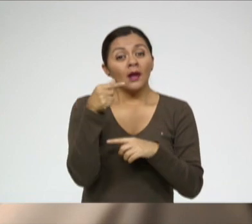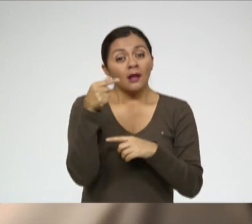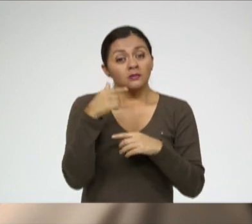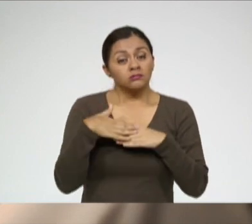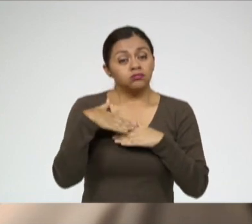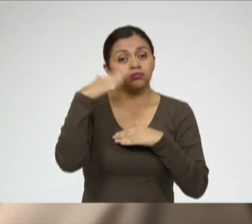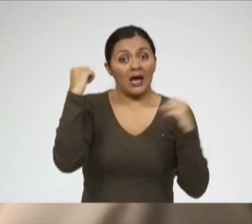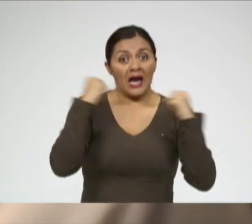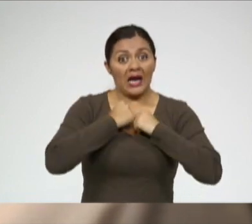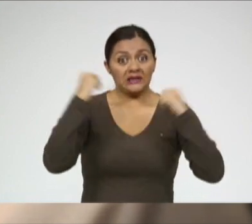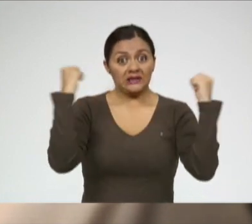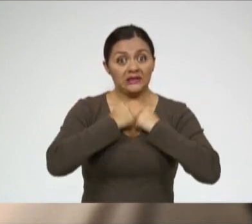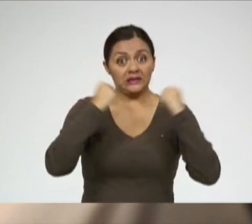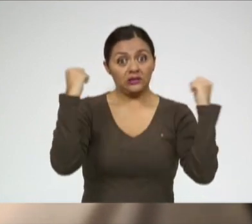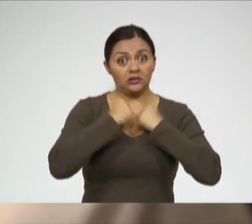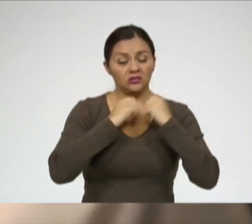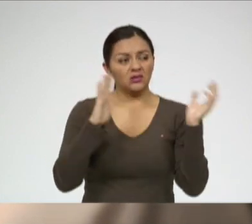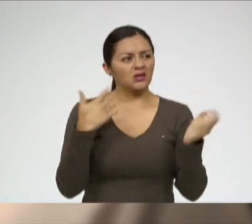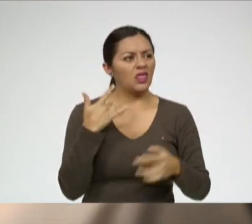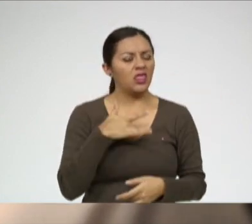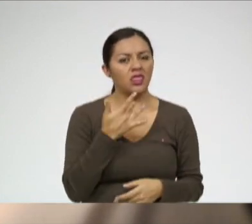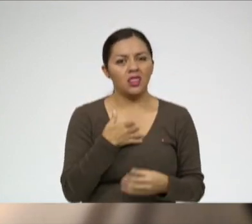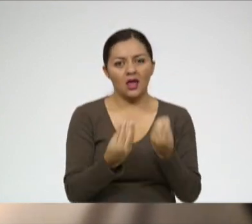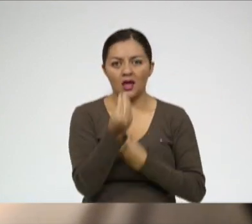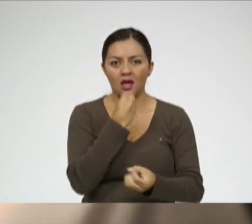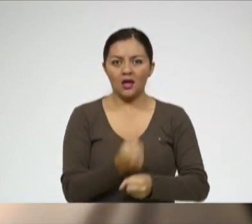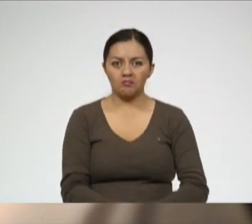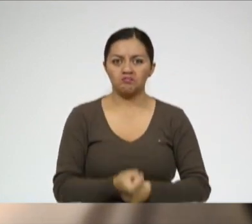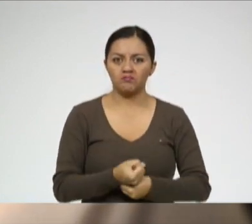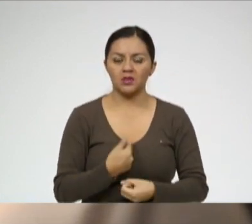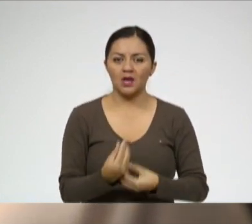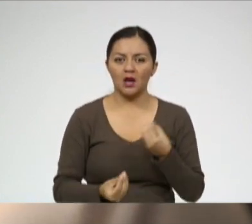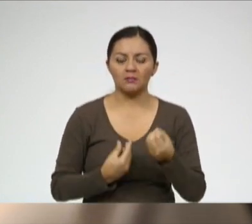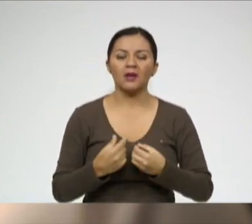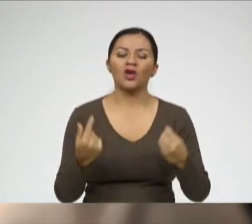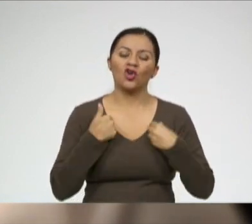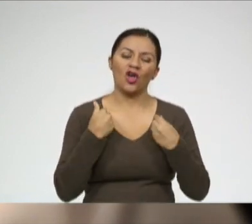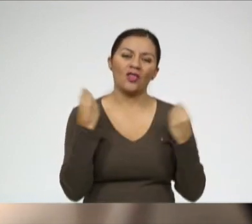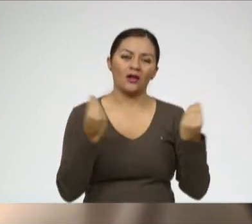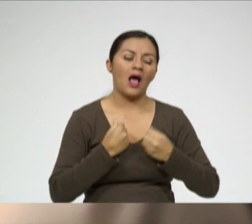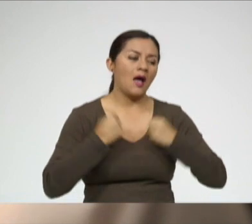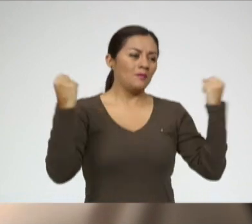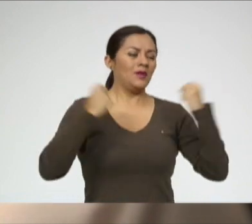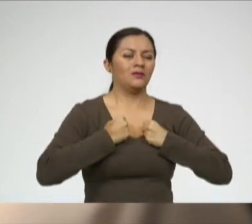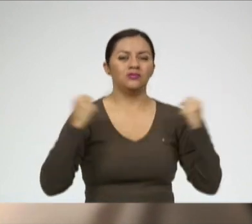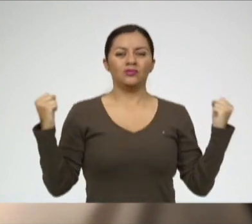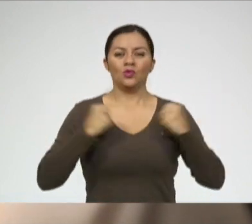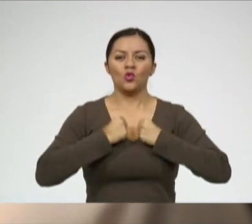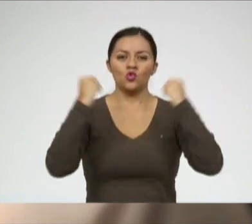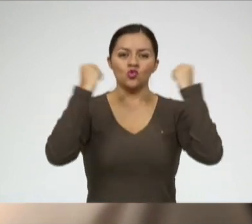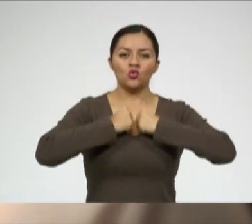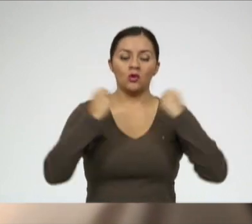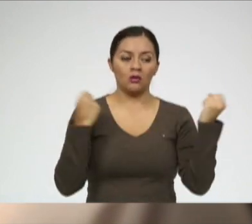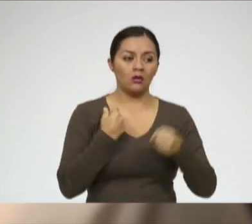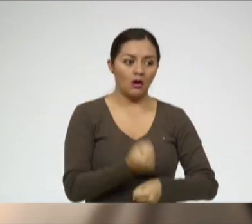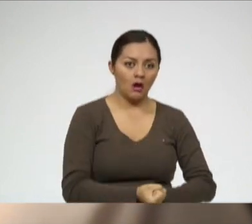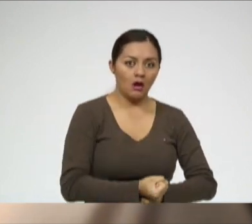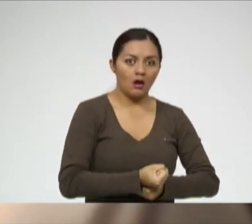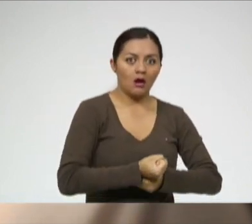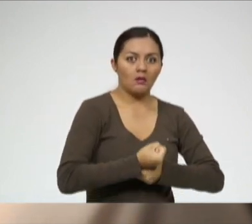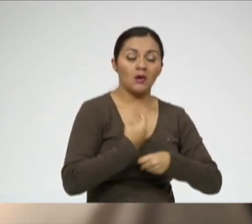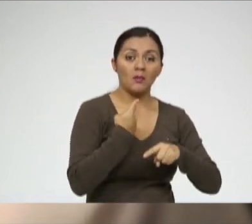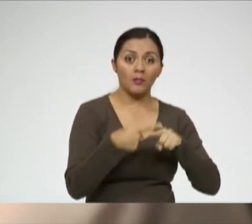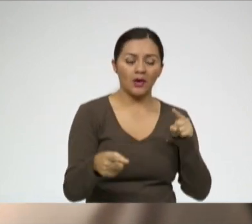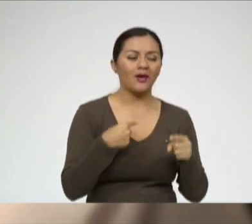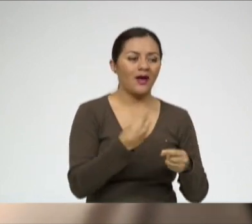apetito. Entonces si yo a adolescente le hago hacer mucho ejercicio pero al mismo tiempo me está comiendo mal y mal me refiero a que está comiendo